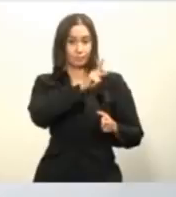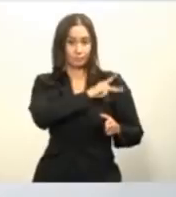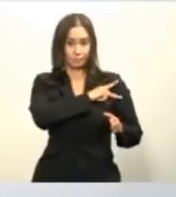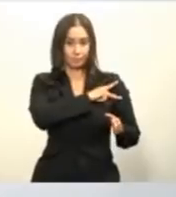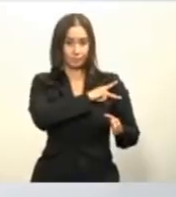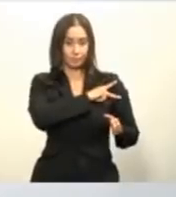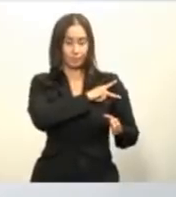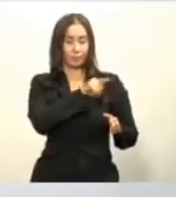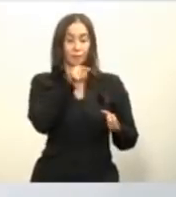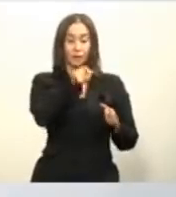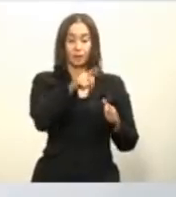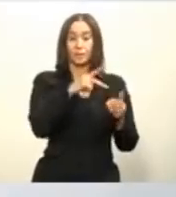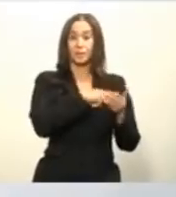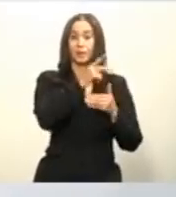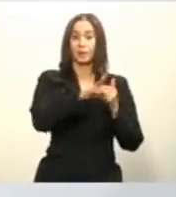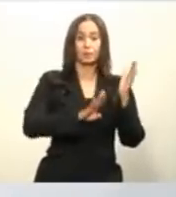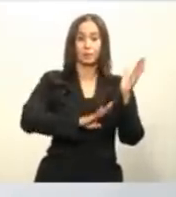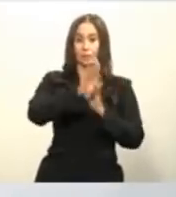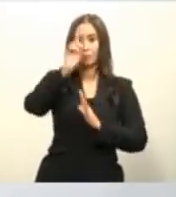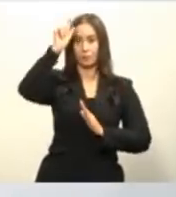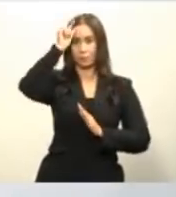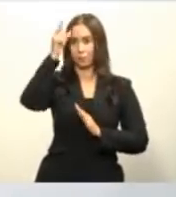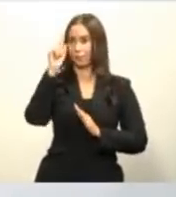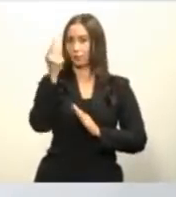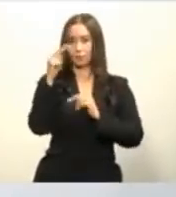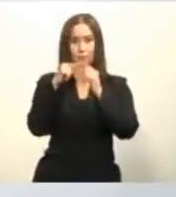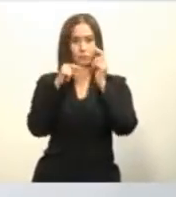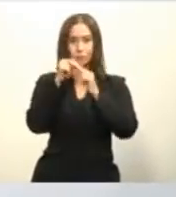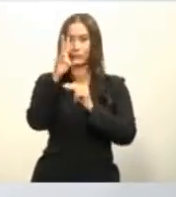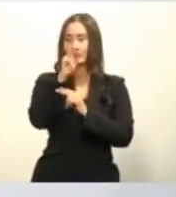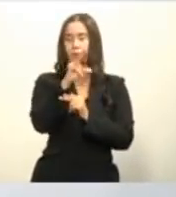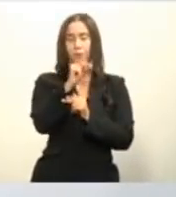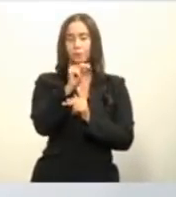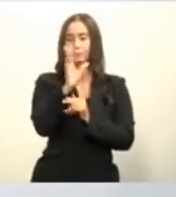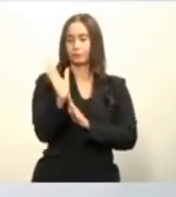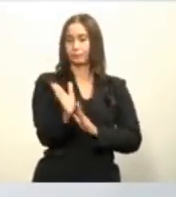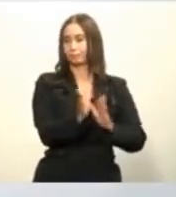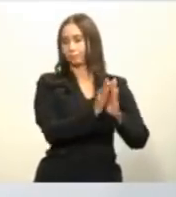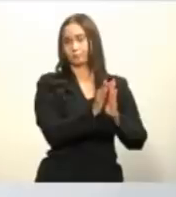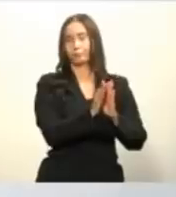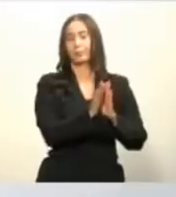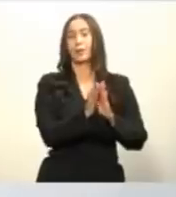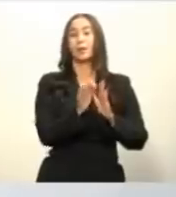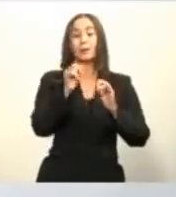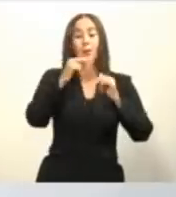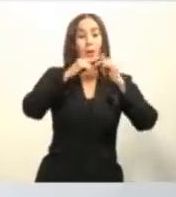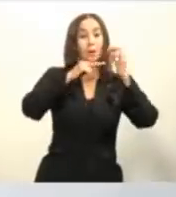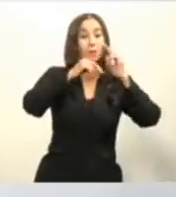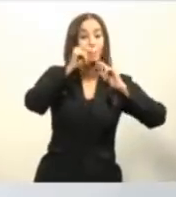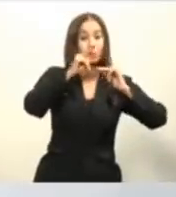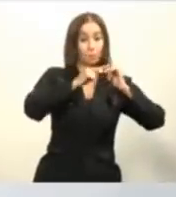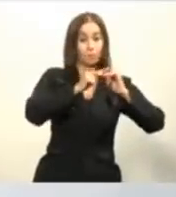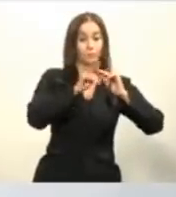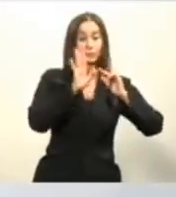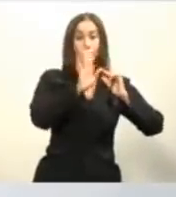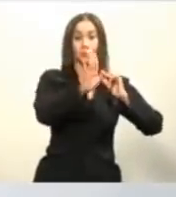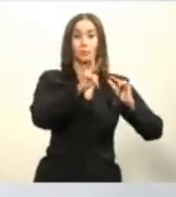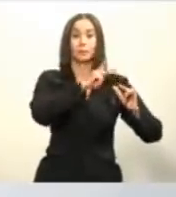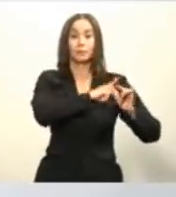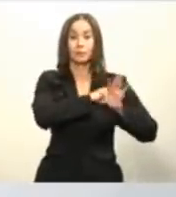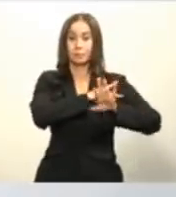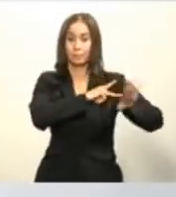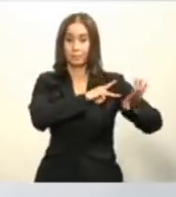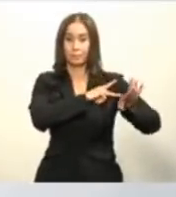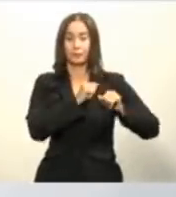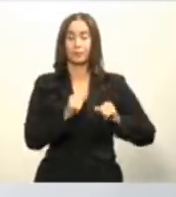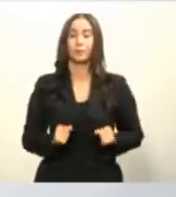va a ser desarrollado por el estado la construcción es totalmente desarrollado por el sector construcción privado